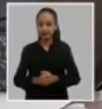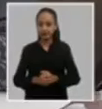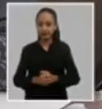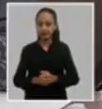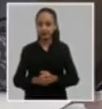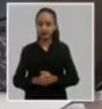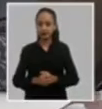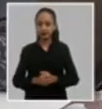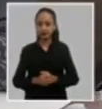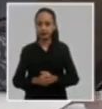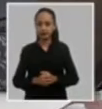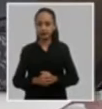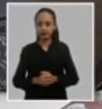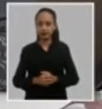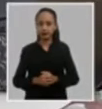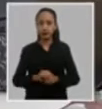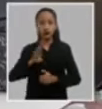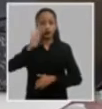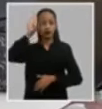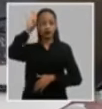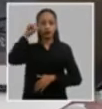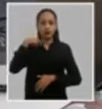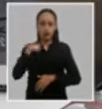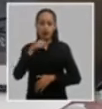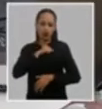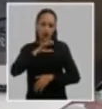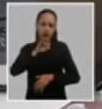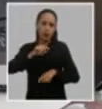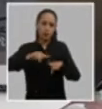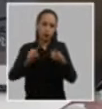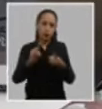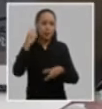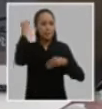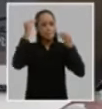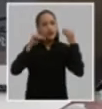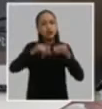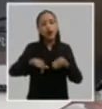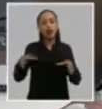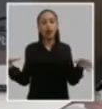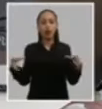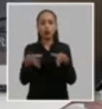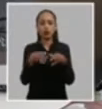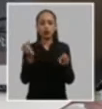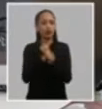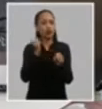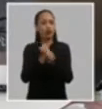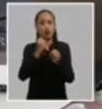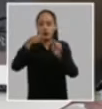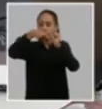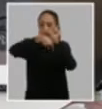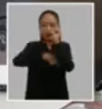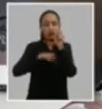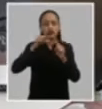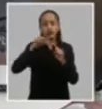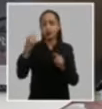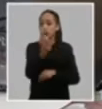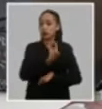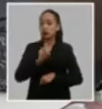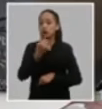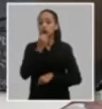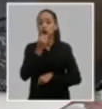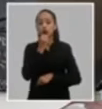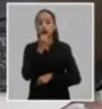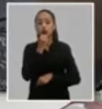tomé la palabra precisamente porque considero que esta comisión trabajó con mucha profundidad el tema tuvimos la posibilidad de